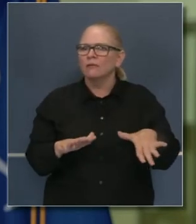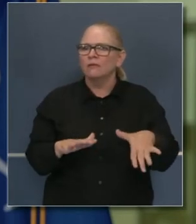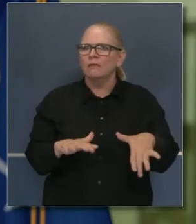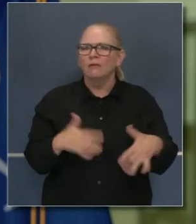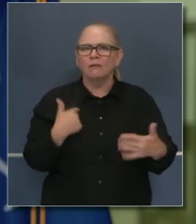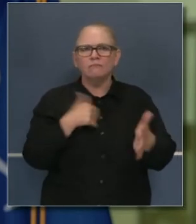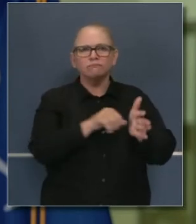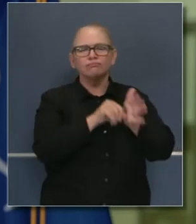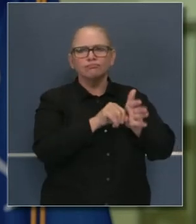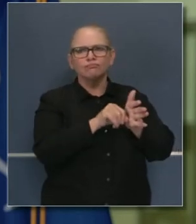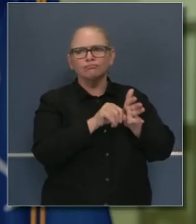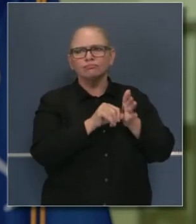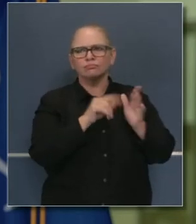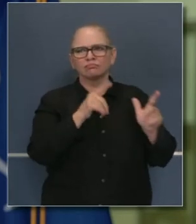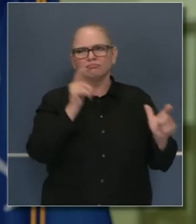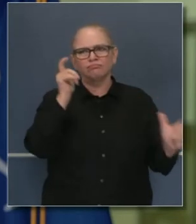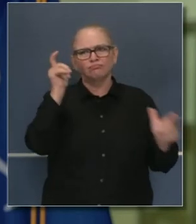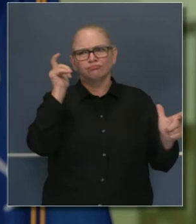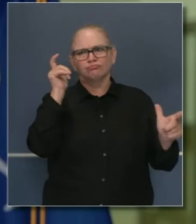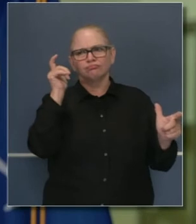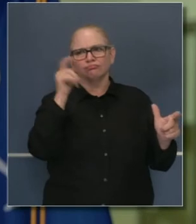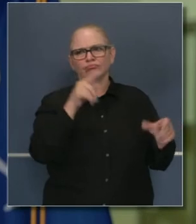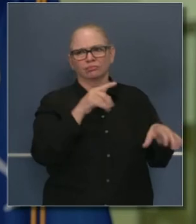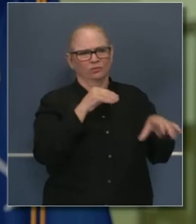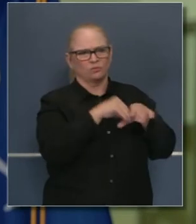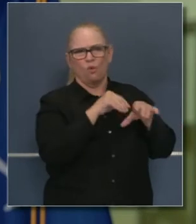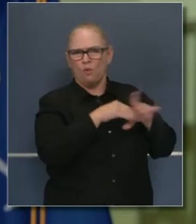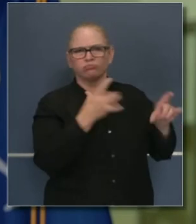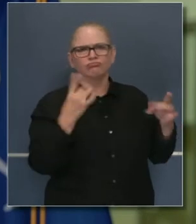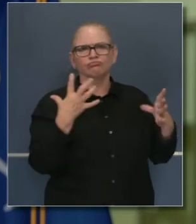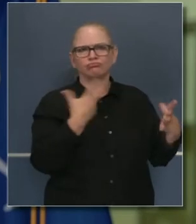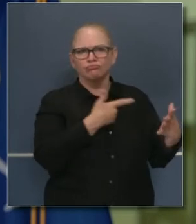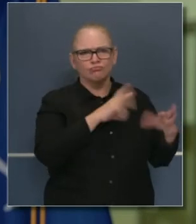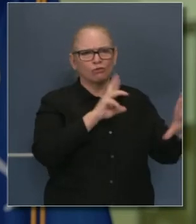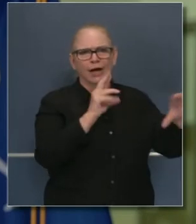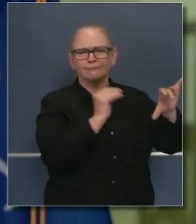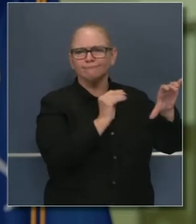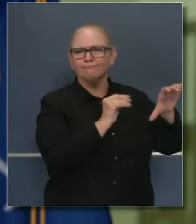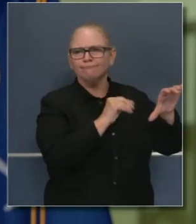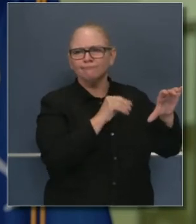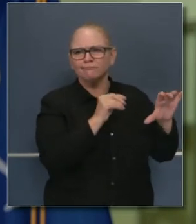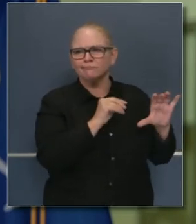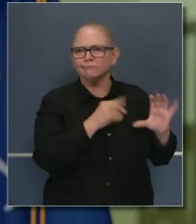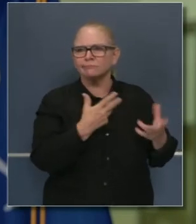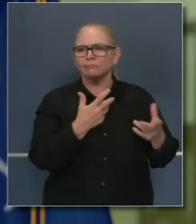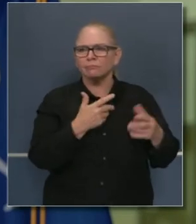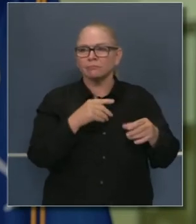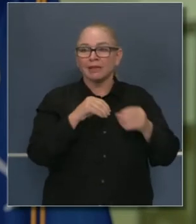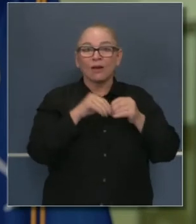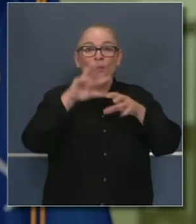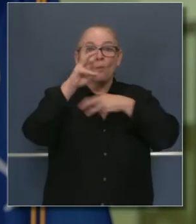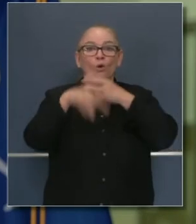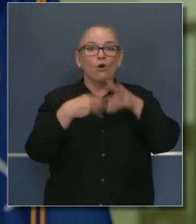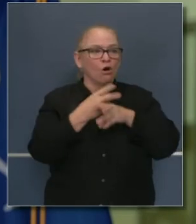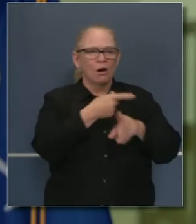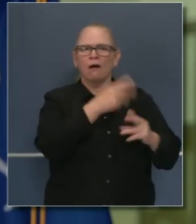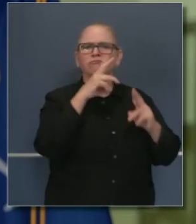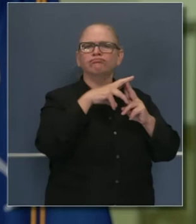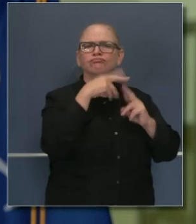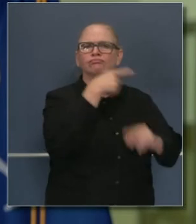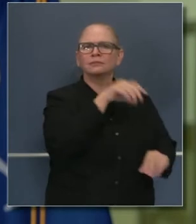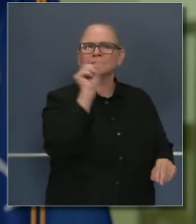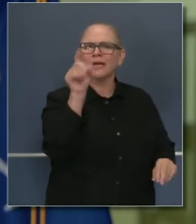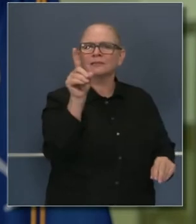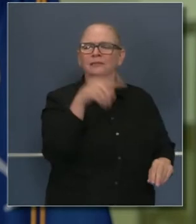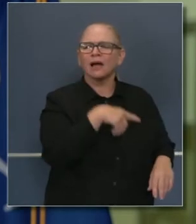completamente instalado. Y creo que es una de las facilidades de entrenamiento más grandes que hay en el mundo. De modo que